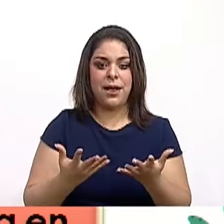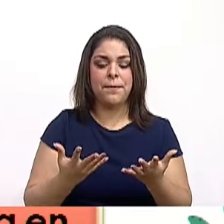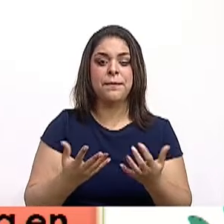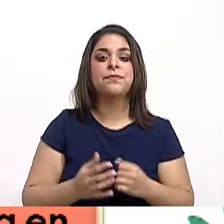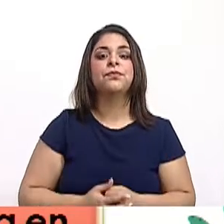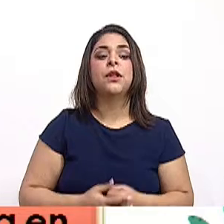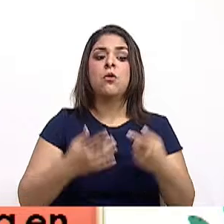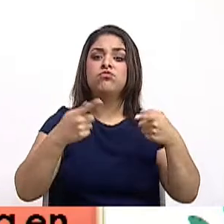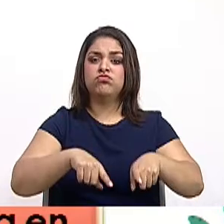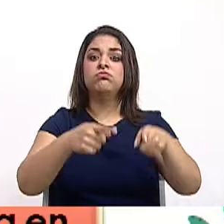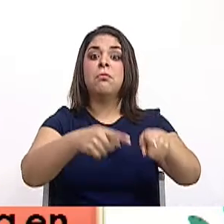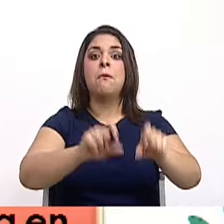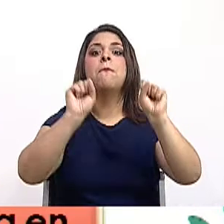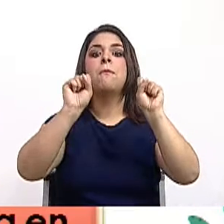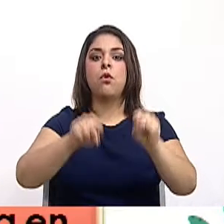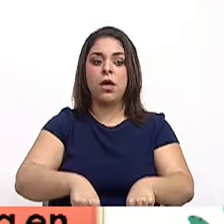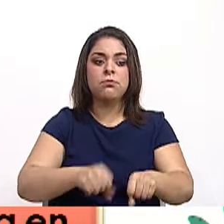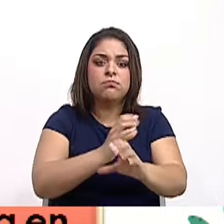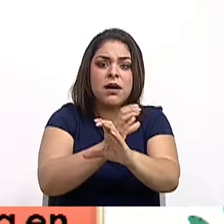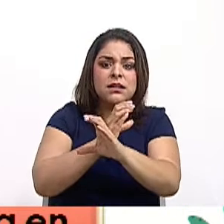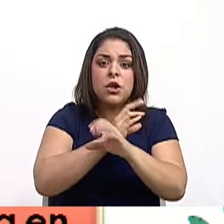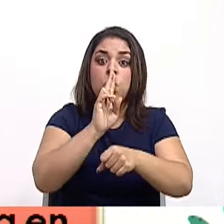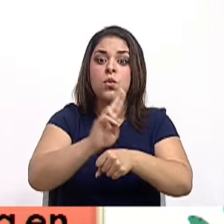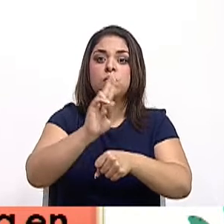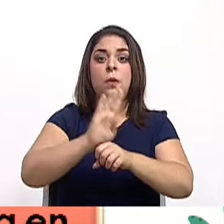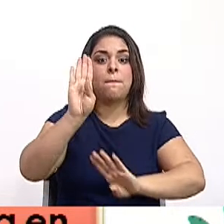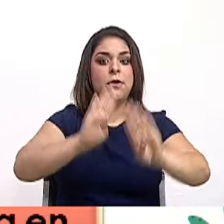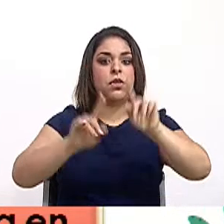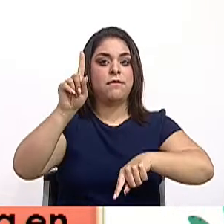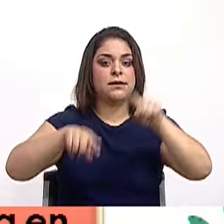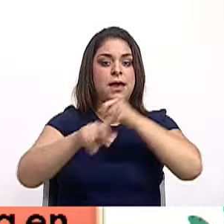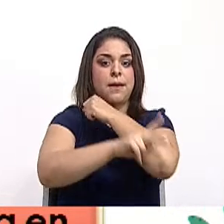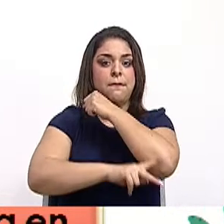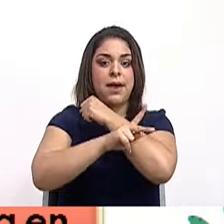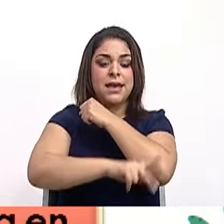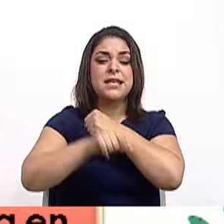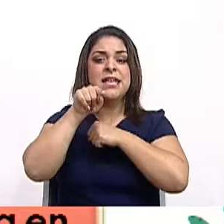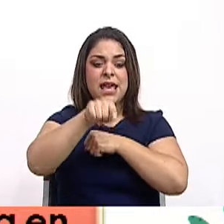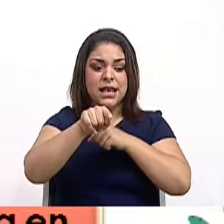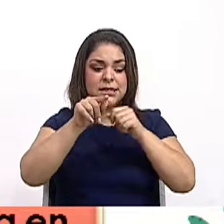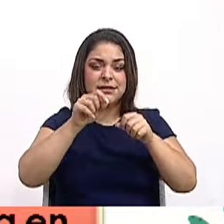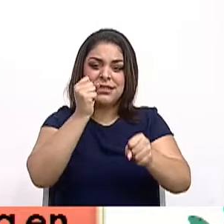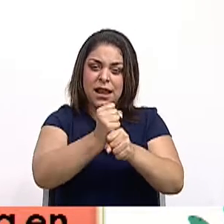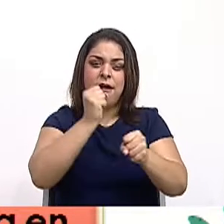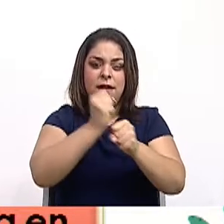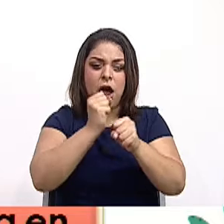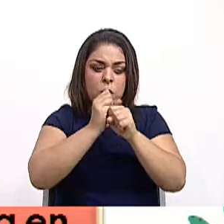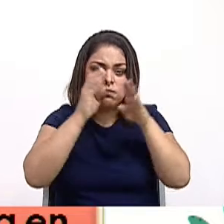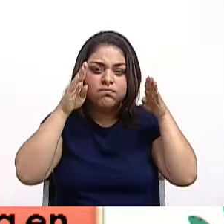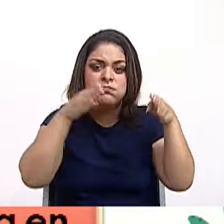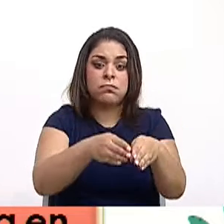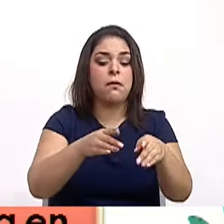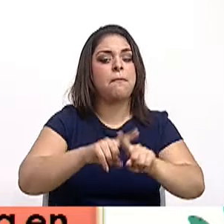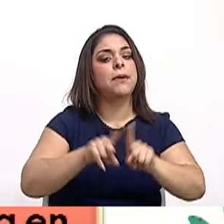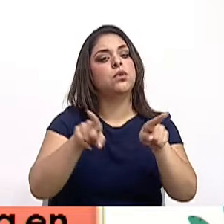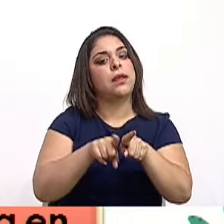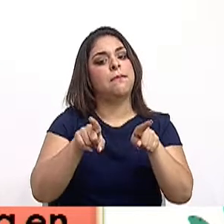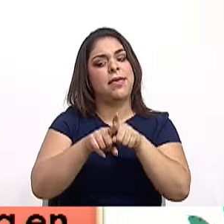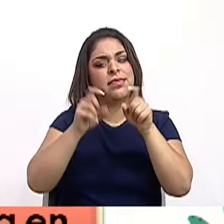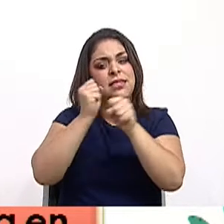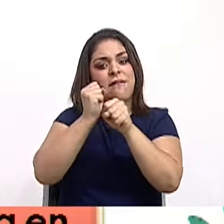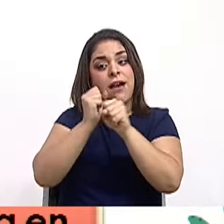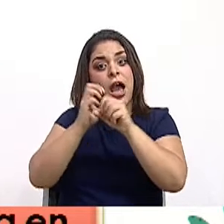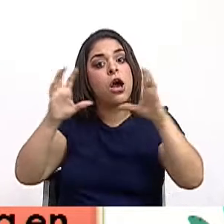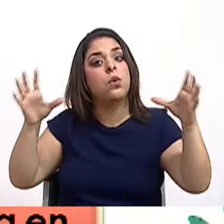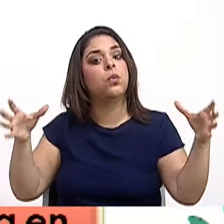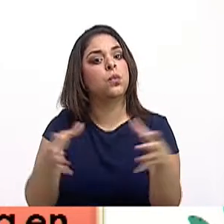biodiversidad del país y, por tanto, sean comprometidos en su gestión descentralizada. Pero también implica trabajar en conjunto para